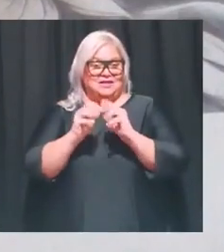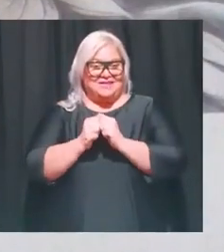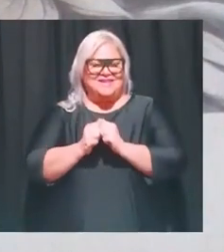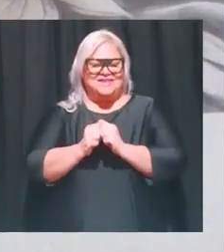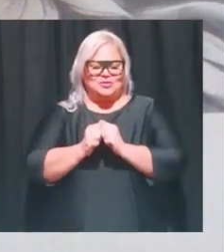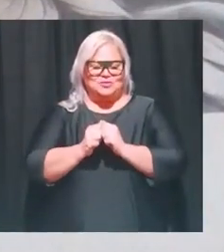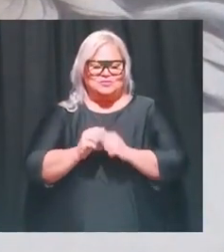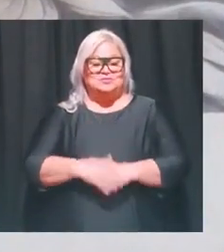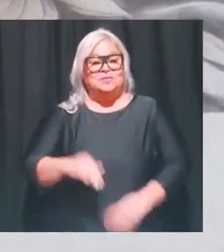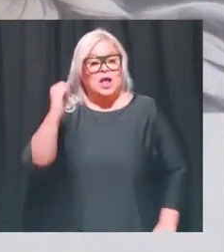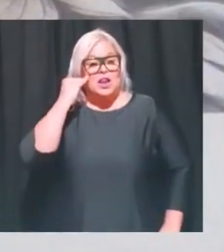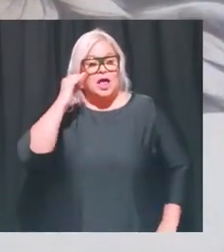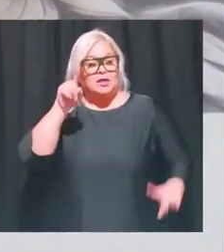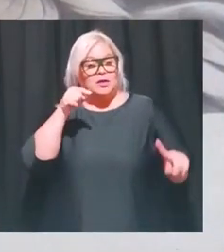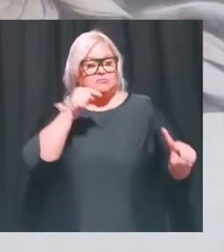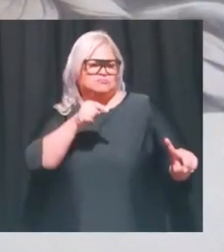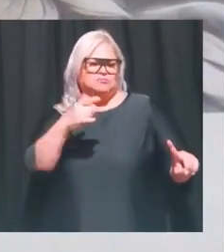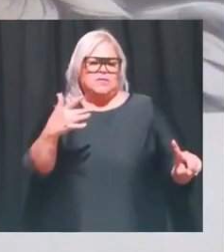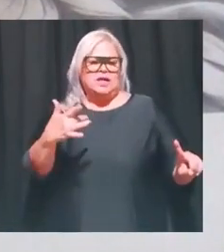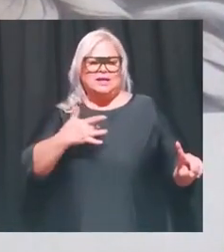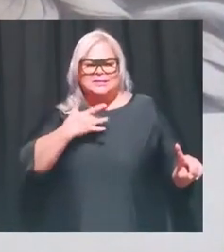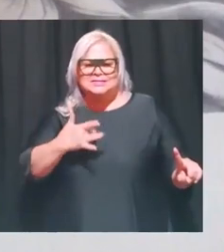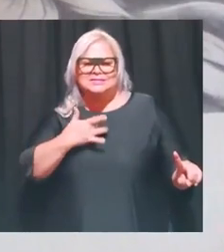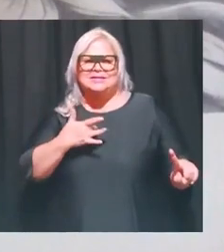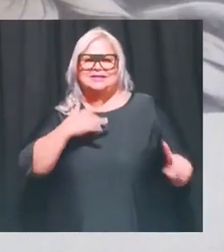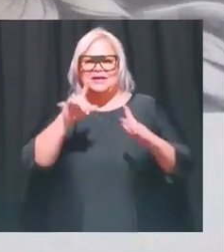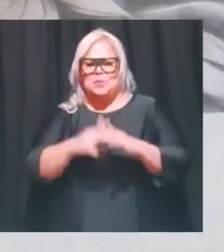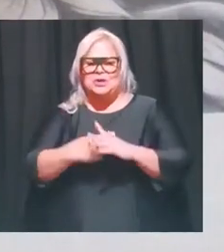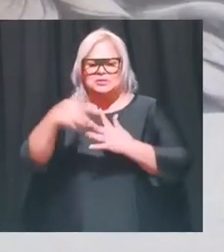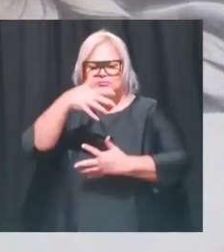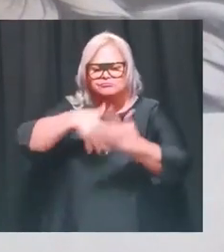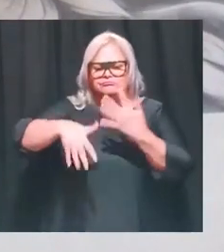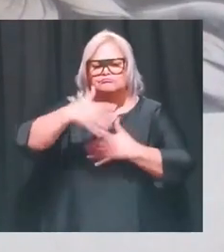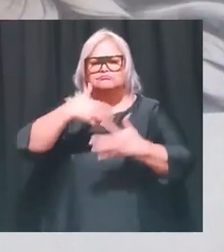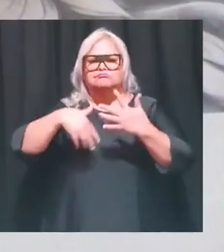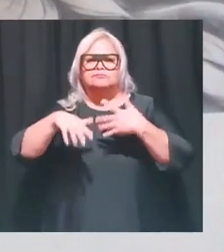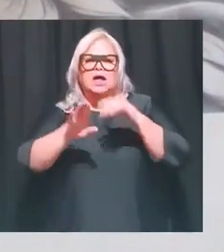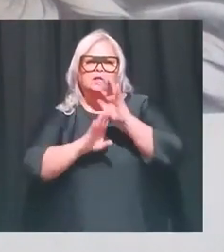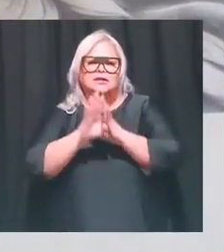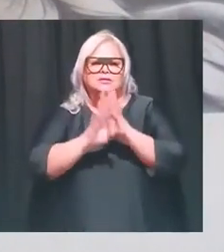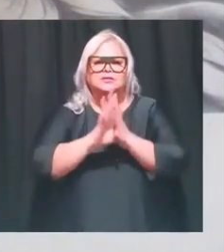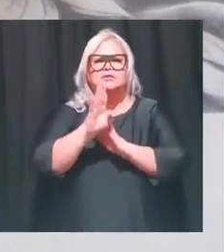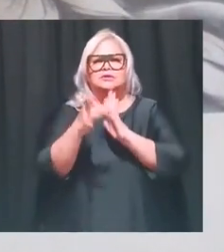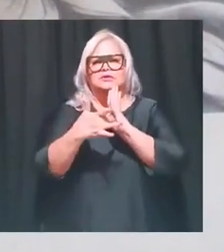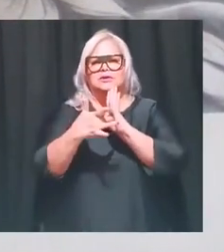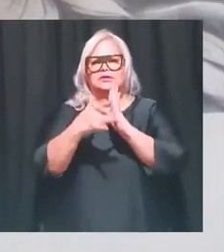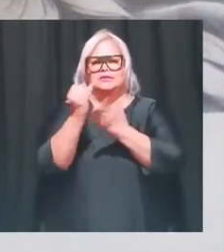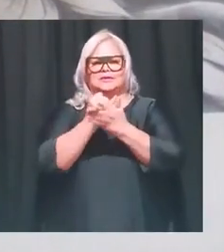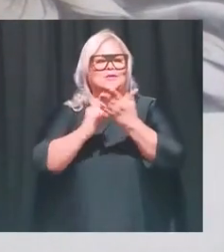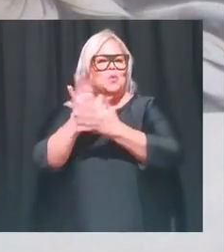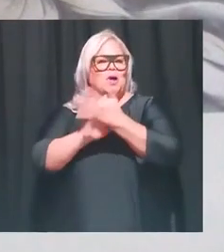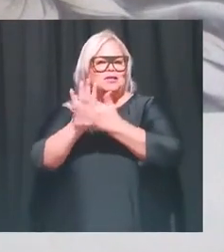y nada la idea es para que se empiecen a familiarizar más con con la práctica de lo que es el dibujo abstracto otra cosa que